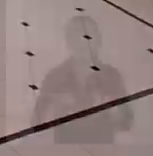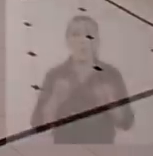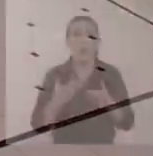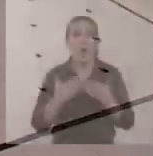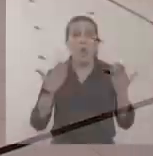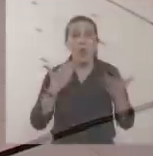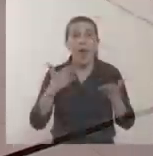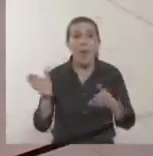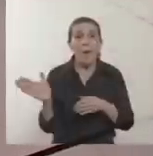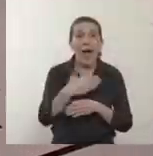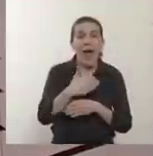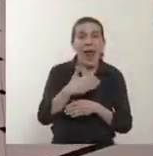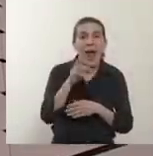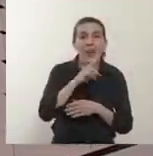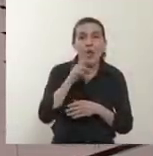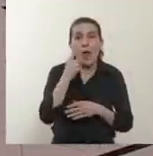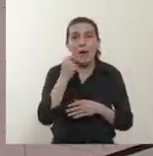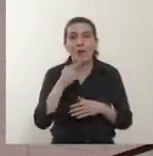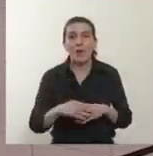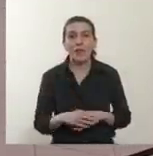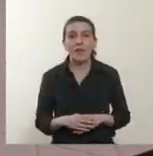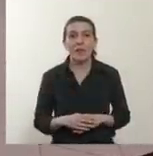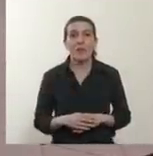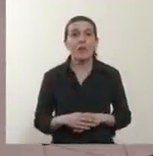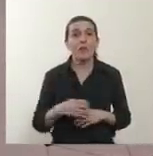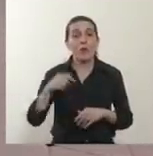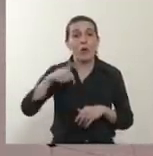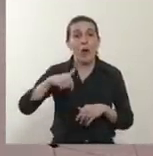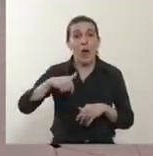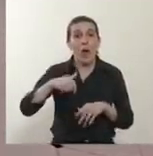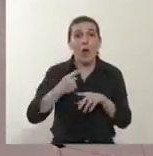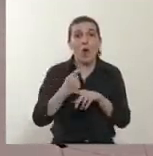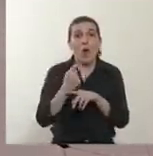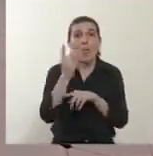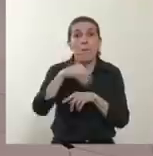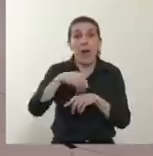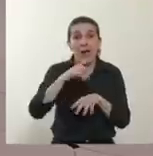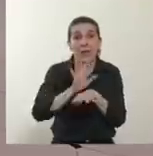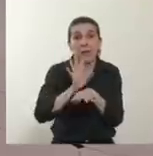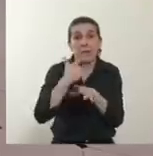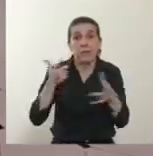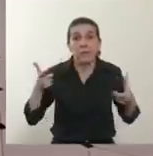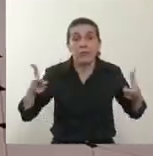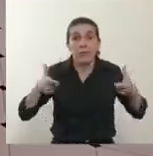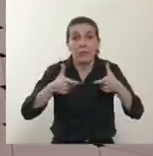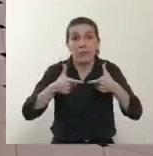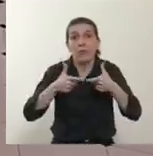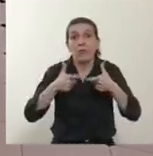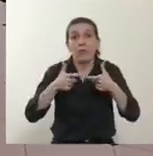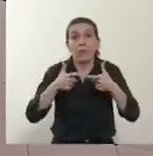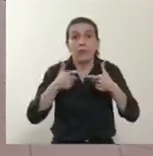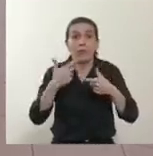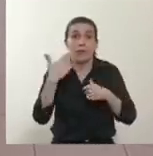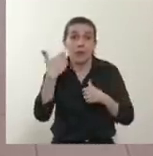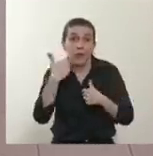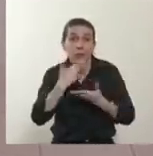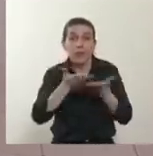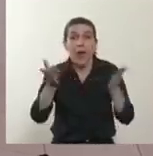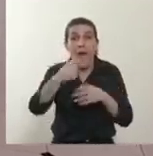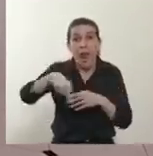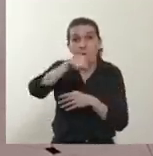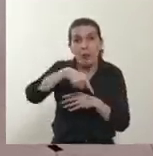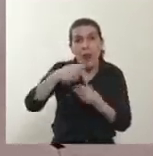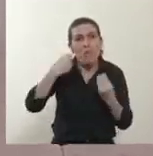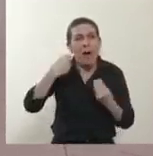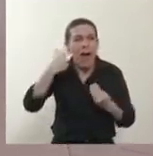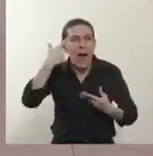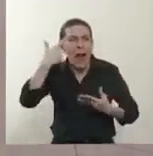Gracias a todos y a todas, estamos una vez más aquí con ustedes para analizar